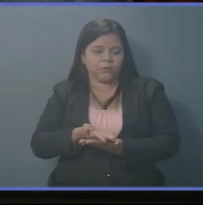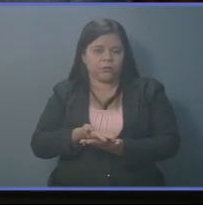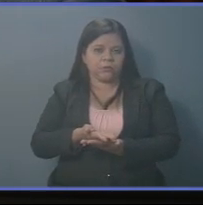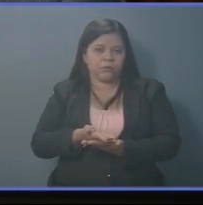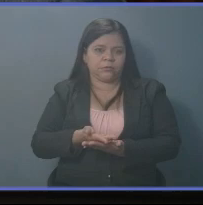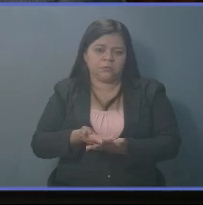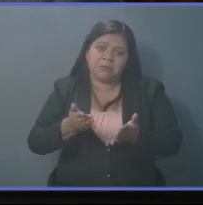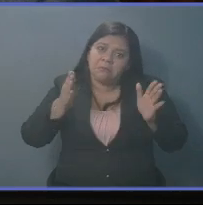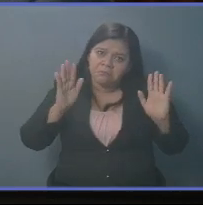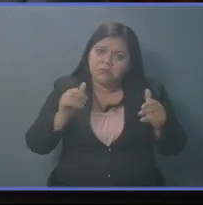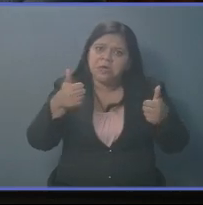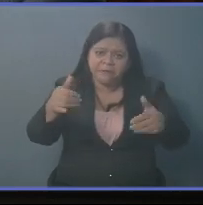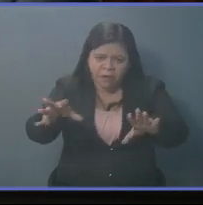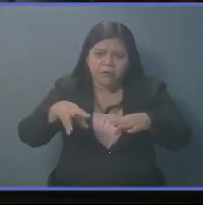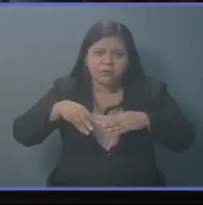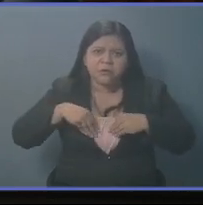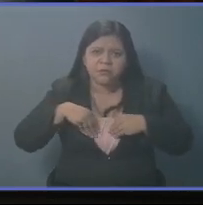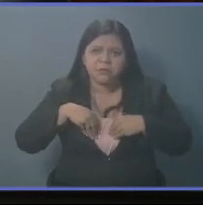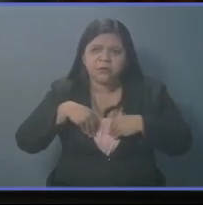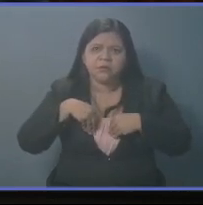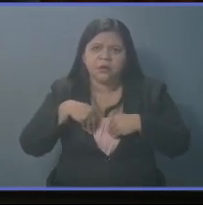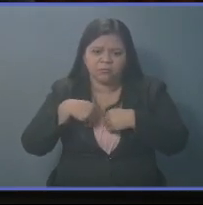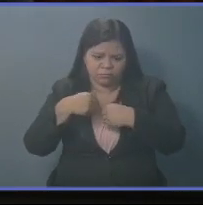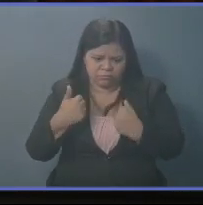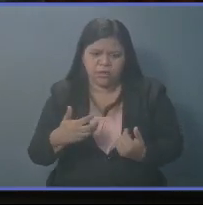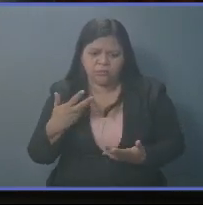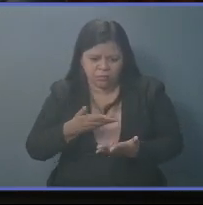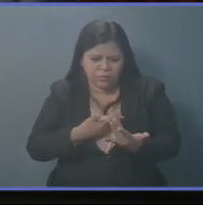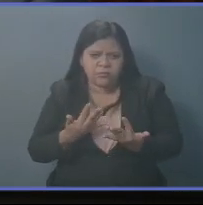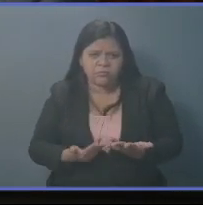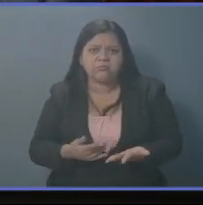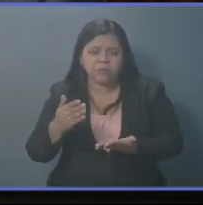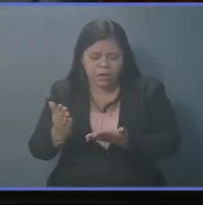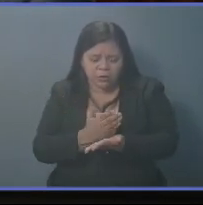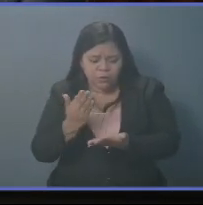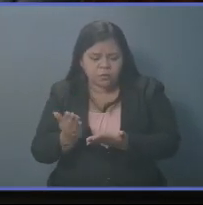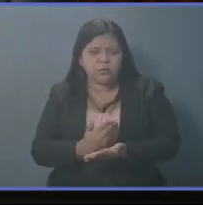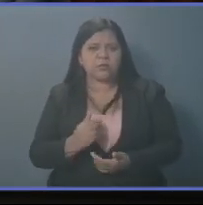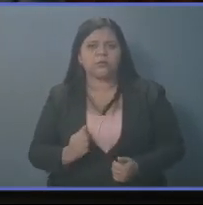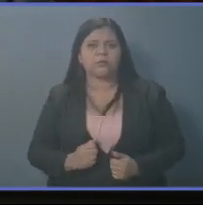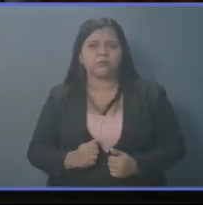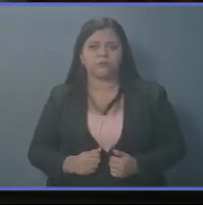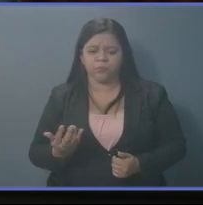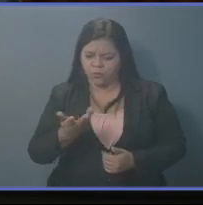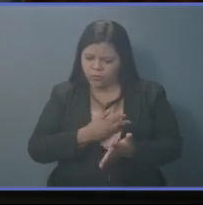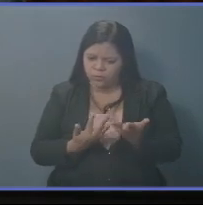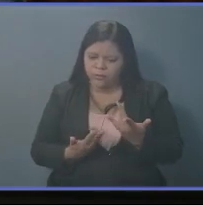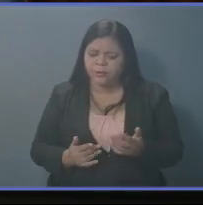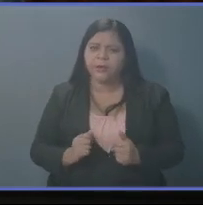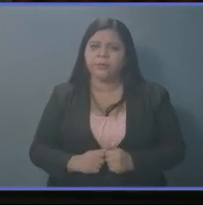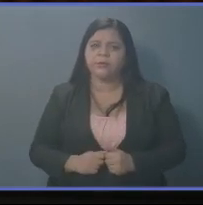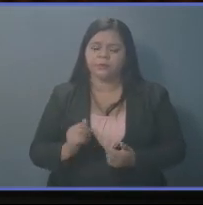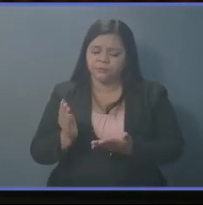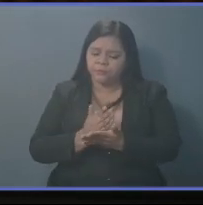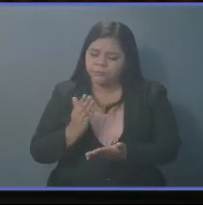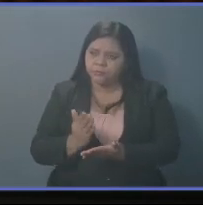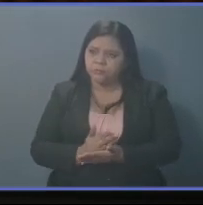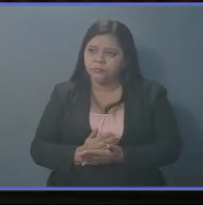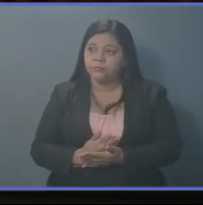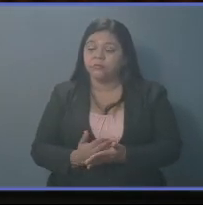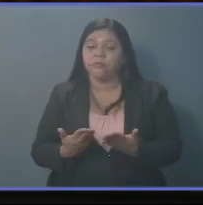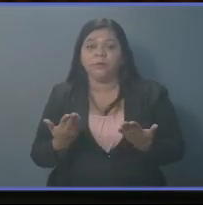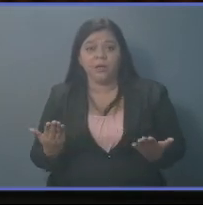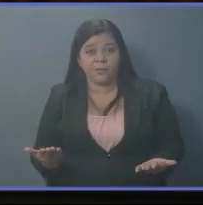Bienvenida. Aquí la esperamos para estudiarla. Aquí la esperamos porque tarde